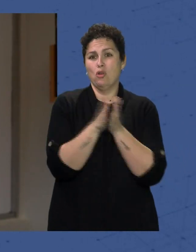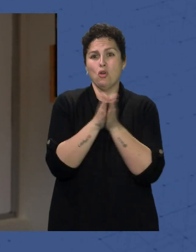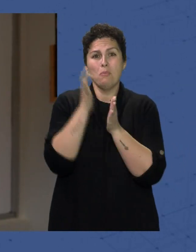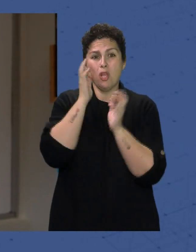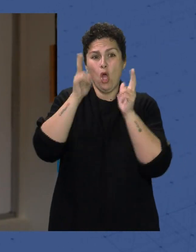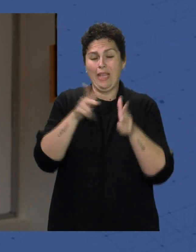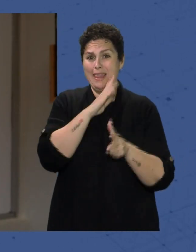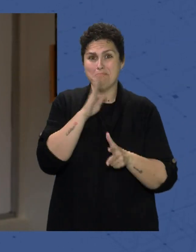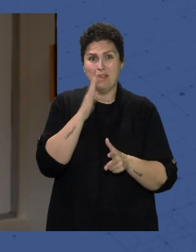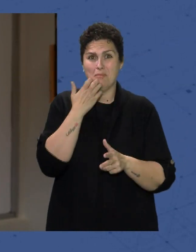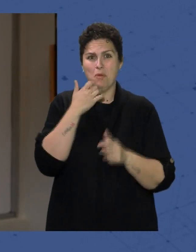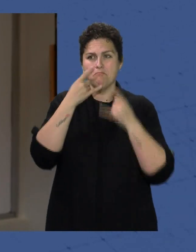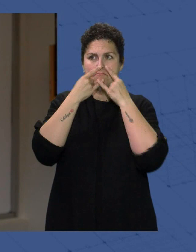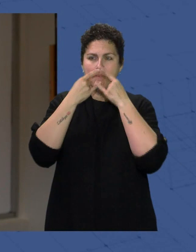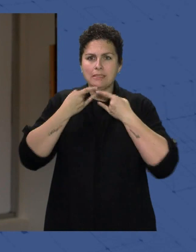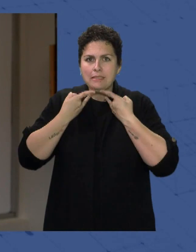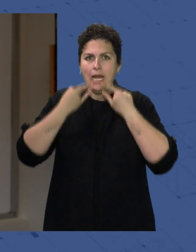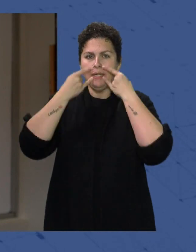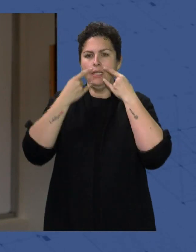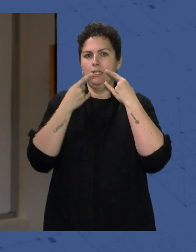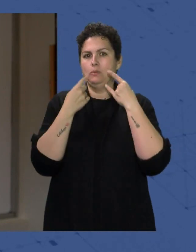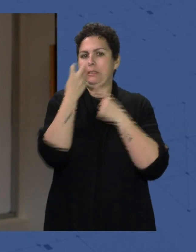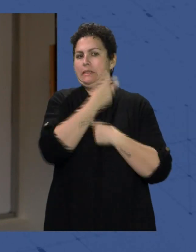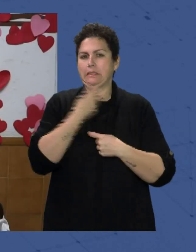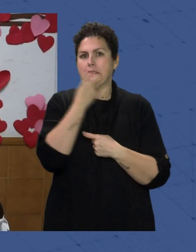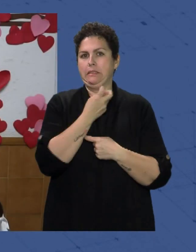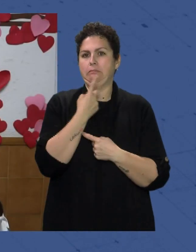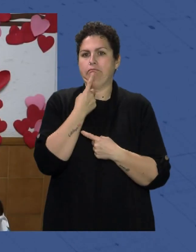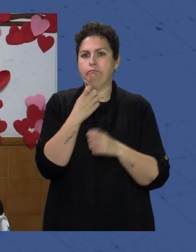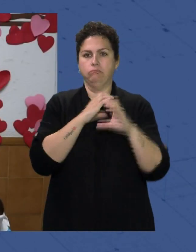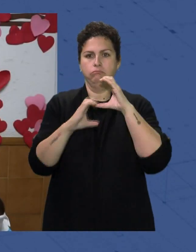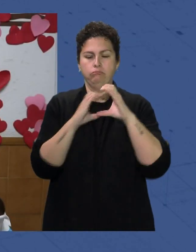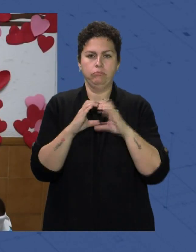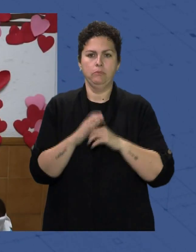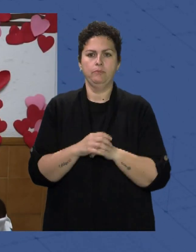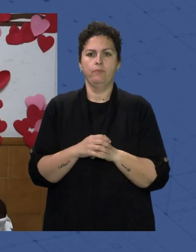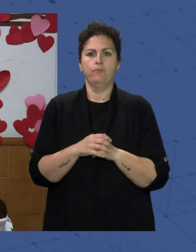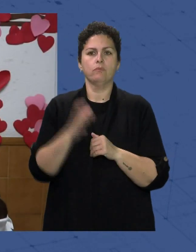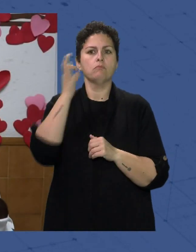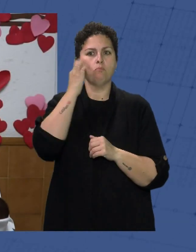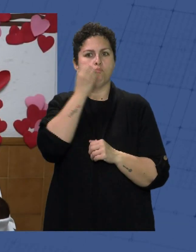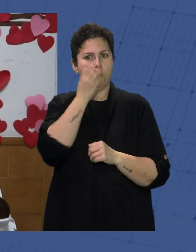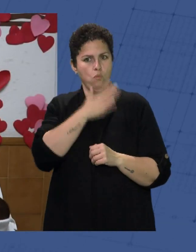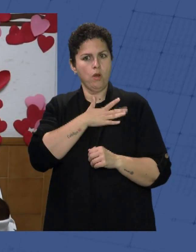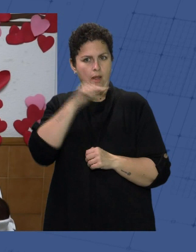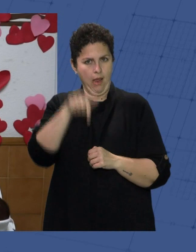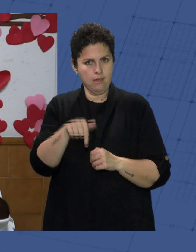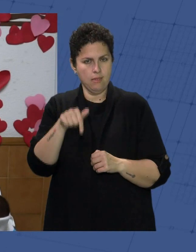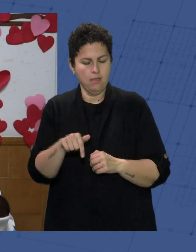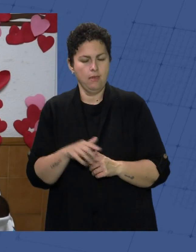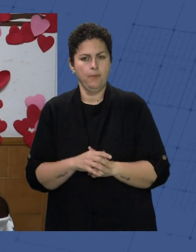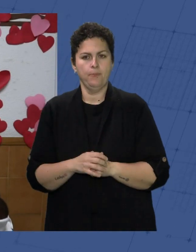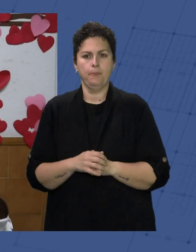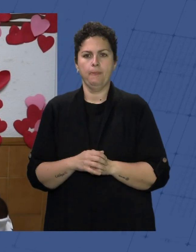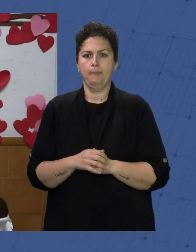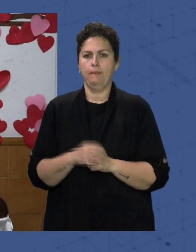La mascarilla tiene dificultad para comunicarse Hay una señora que es muy buena Beatriz Que se